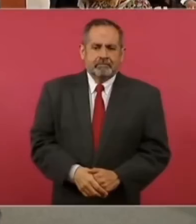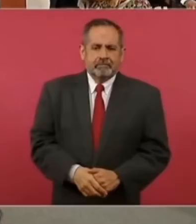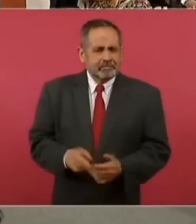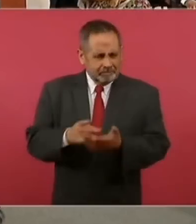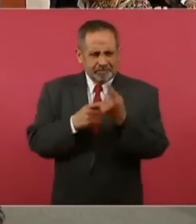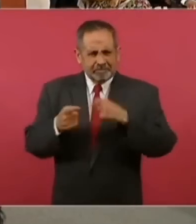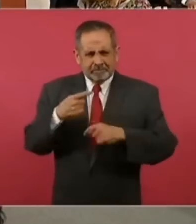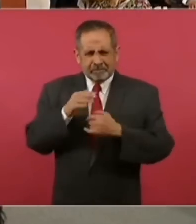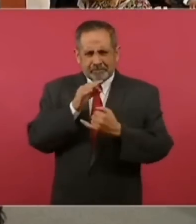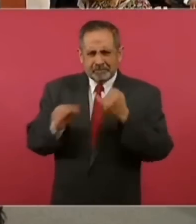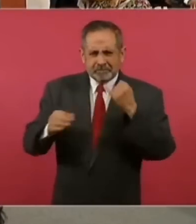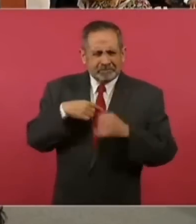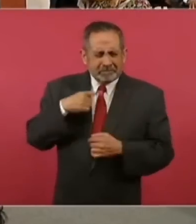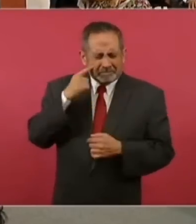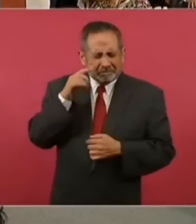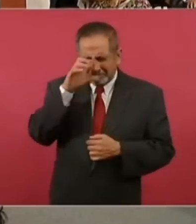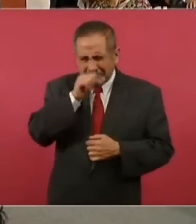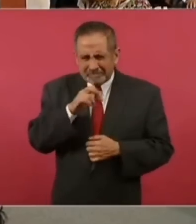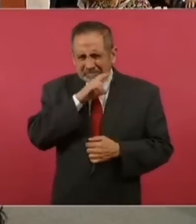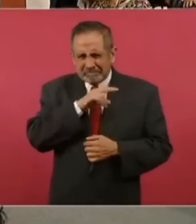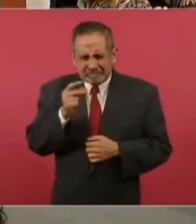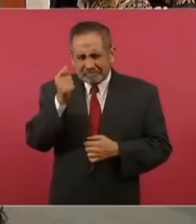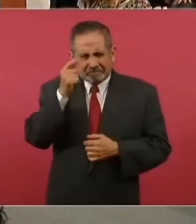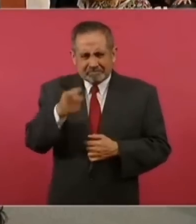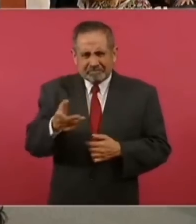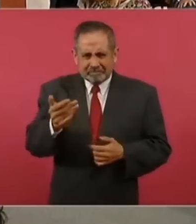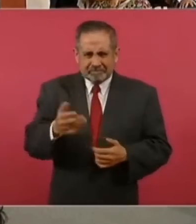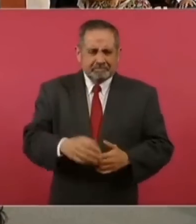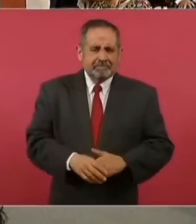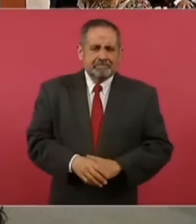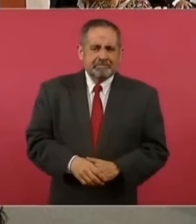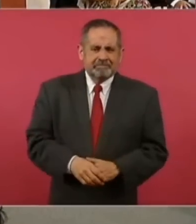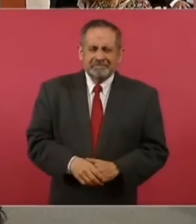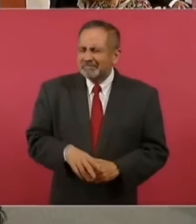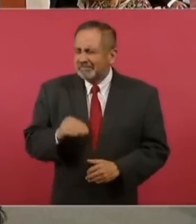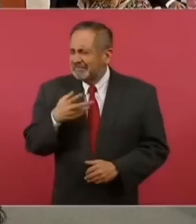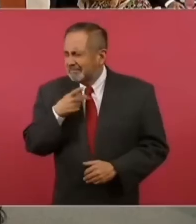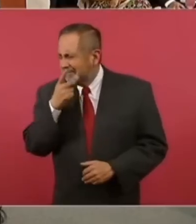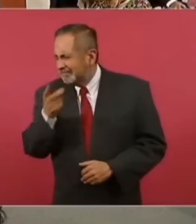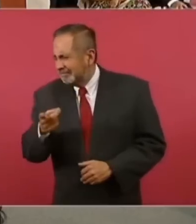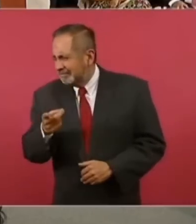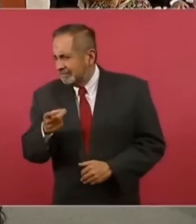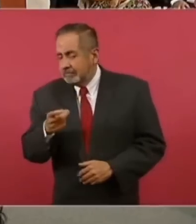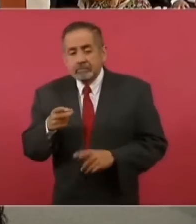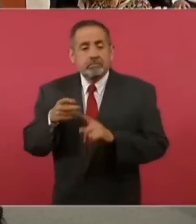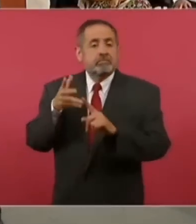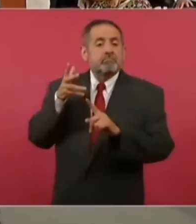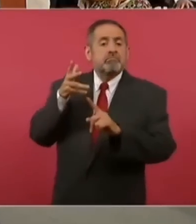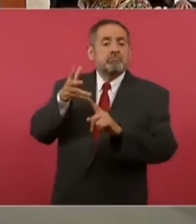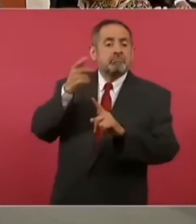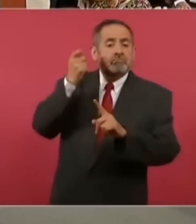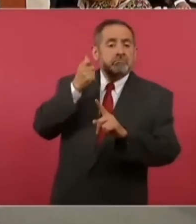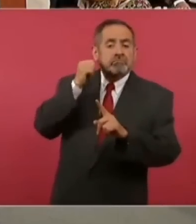regresa a ese último que no lo está muy rápido no tiene que viabilidad